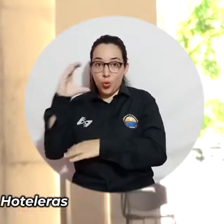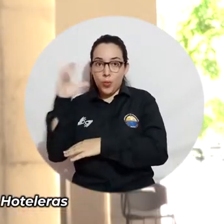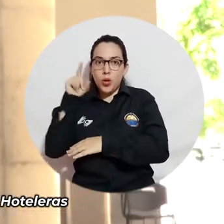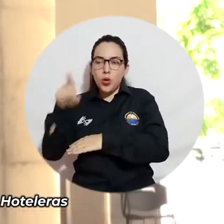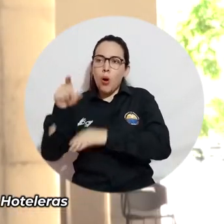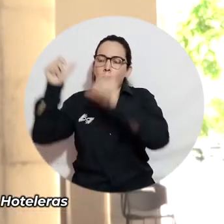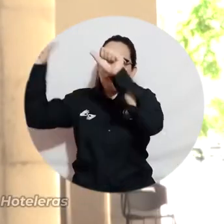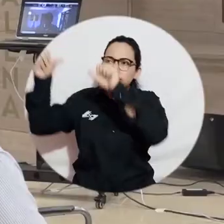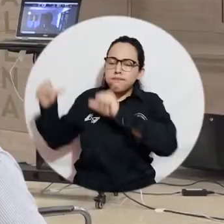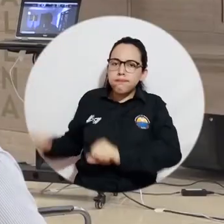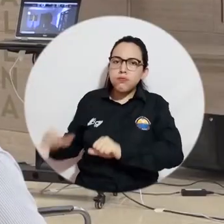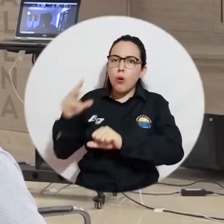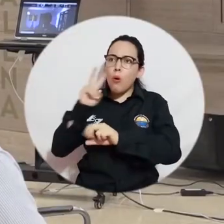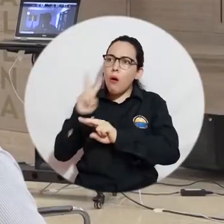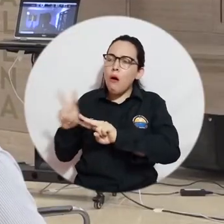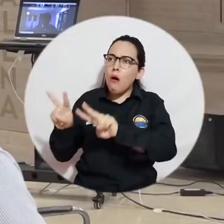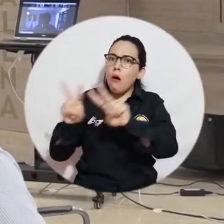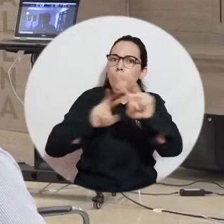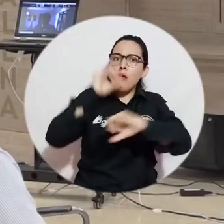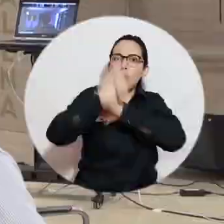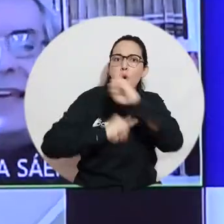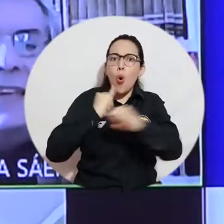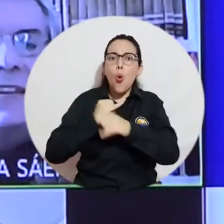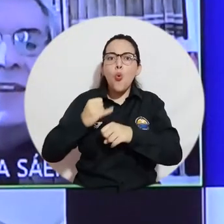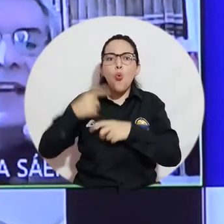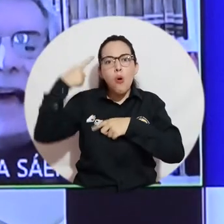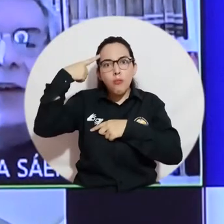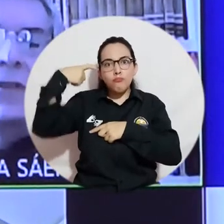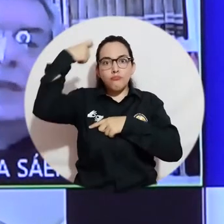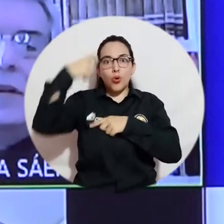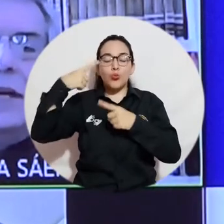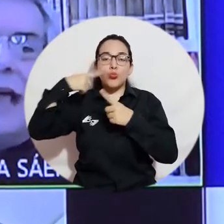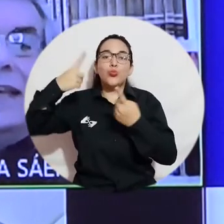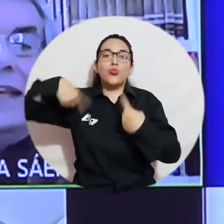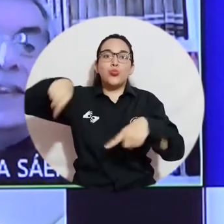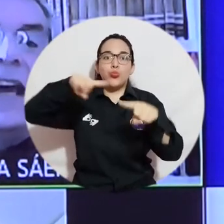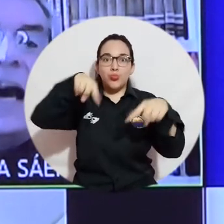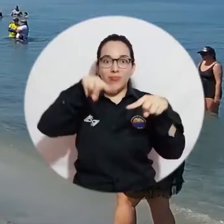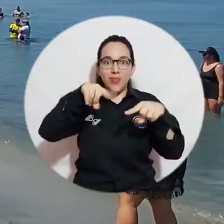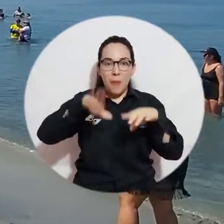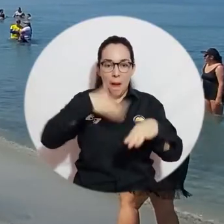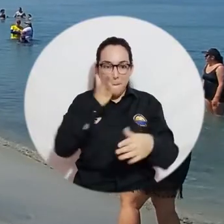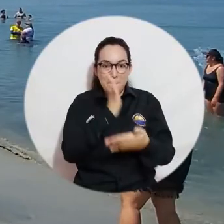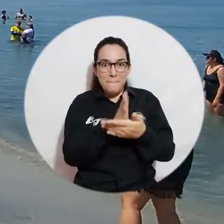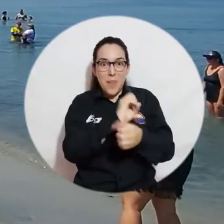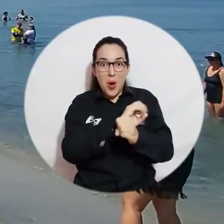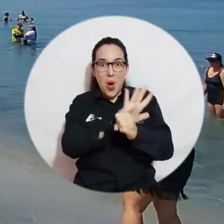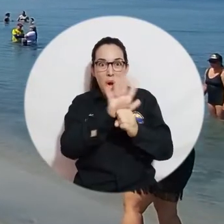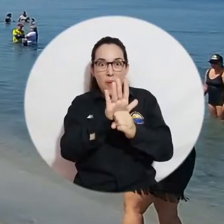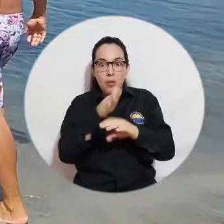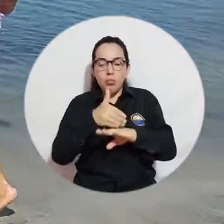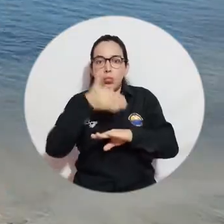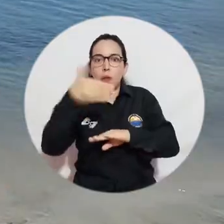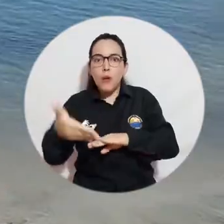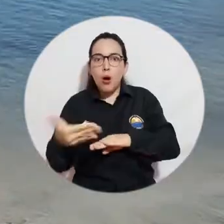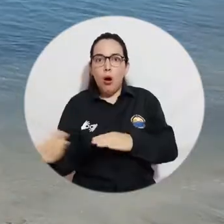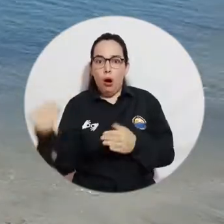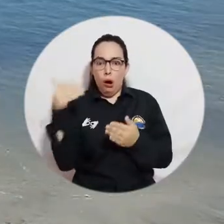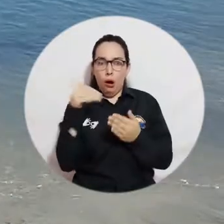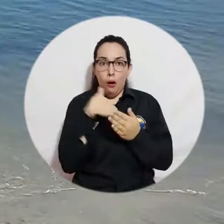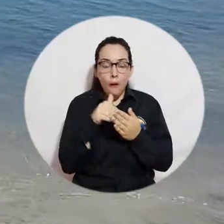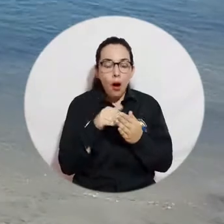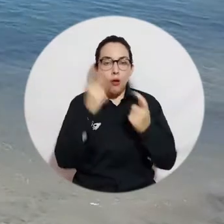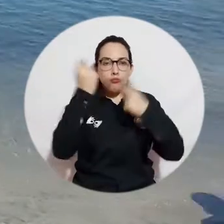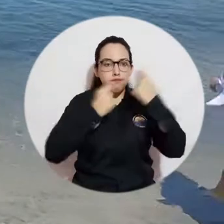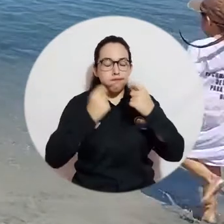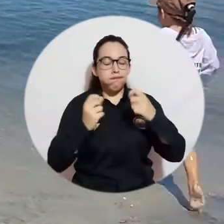condiciones para este panel haciendo una mirada a nivel internacional con los nuevos retos que afronta el turismo luego de la pandemia de COVID-19 y aún en la